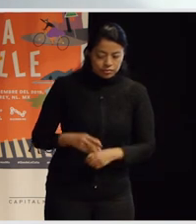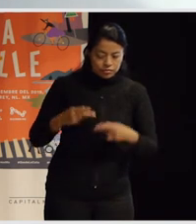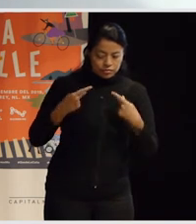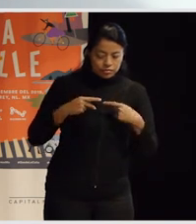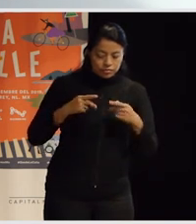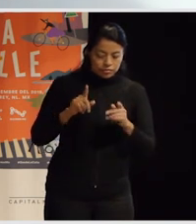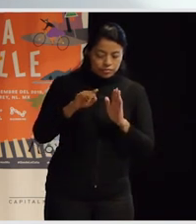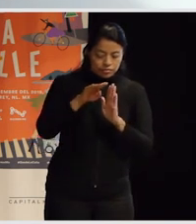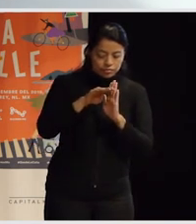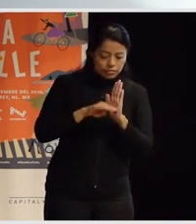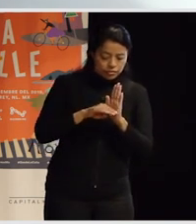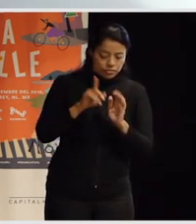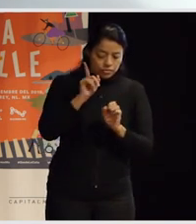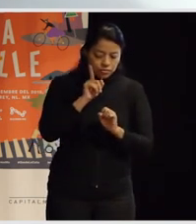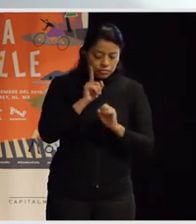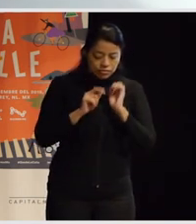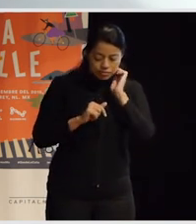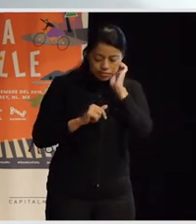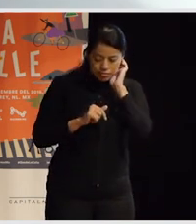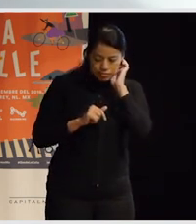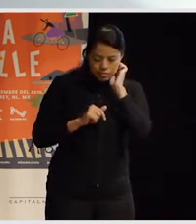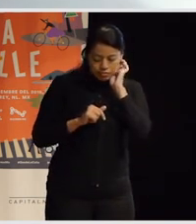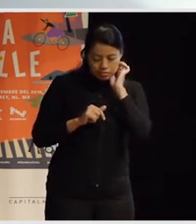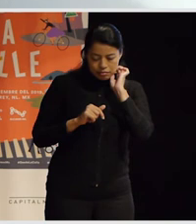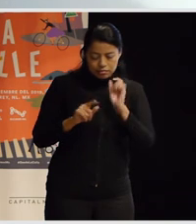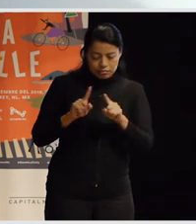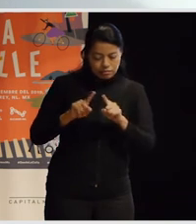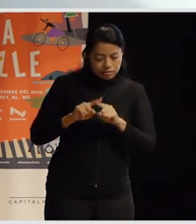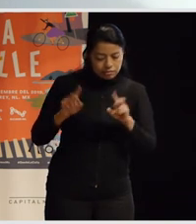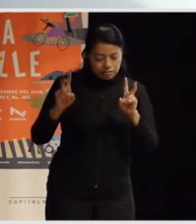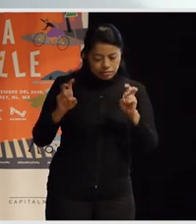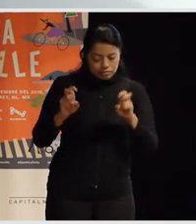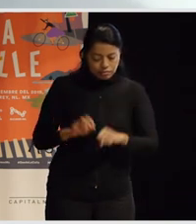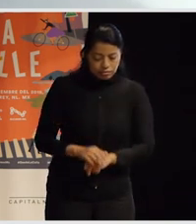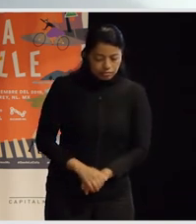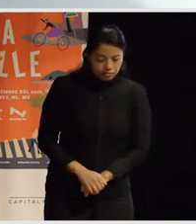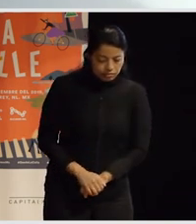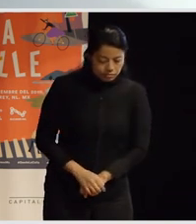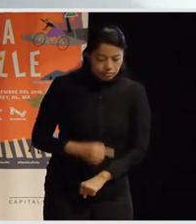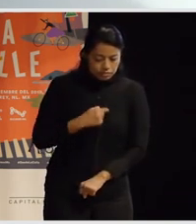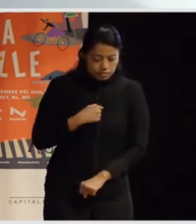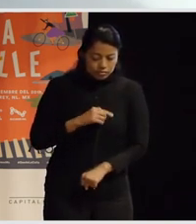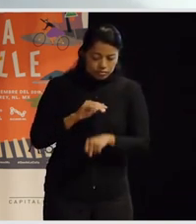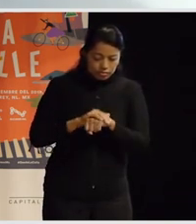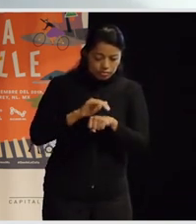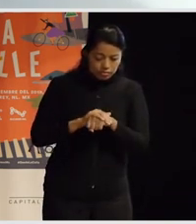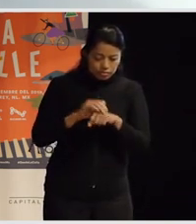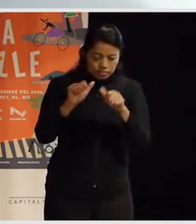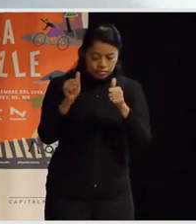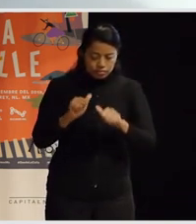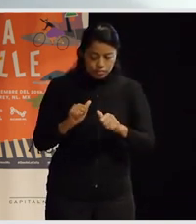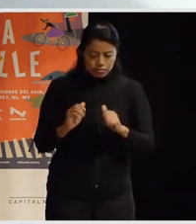y más mujeres como dependiendo de las temáticas bueno yo creo que tengo un amigo que es artista